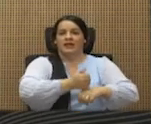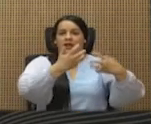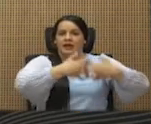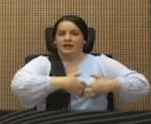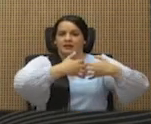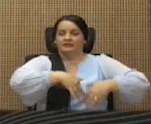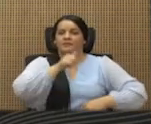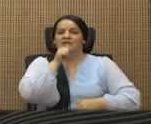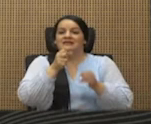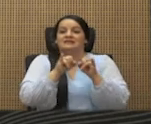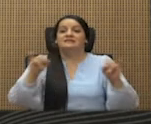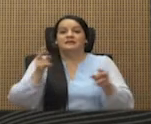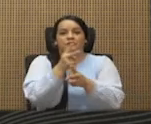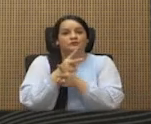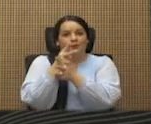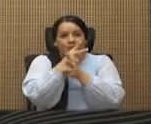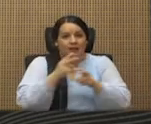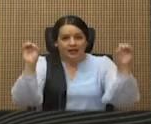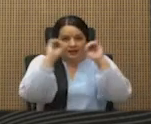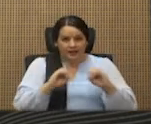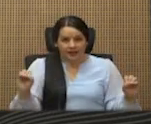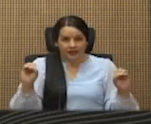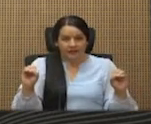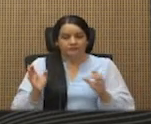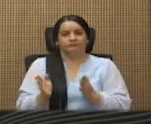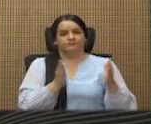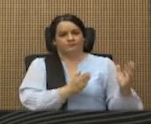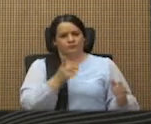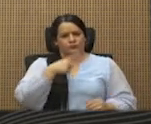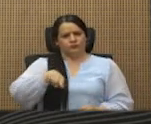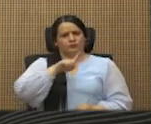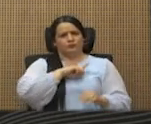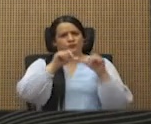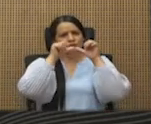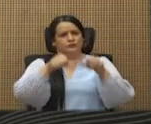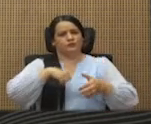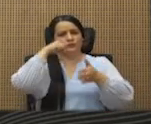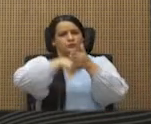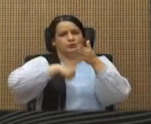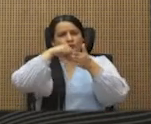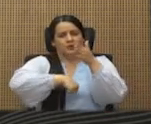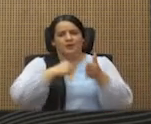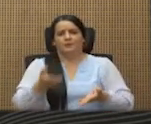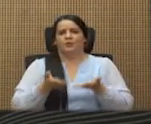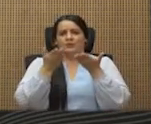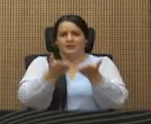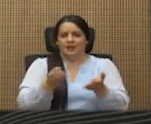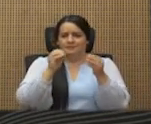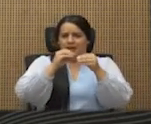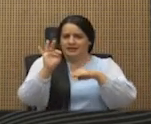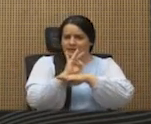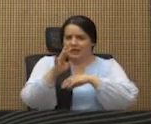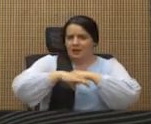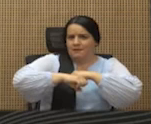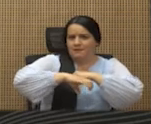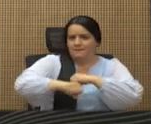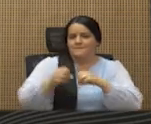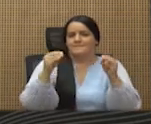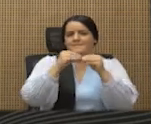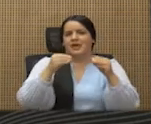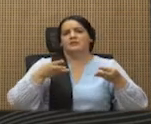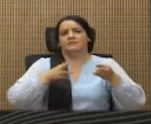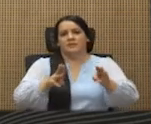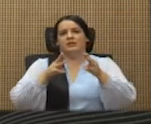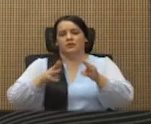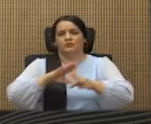supervisión de nadie. Mientras tanto, nosotros seguiremos luchando por llevar pauta a más y más medios en todo